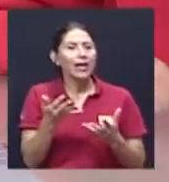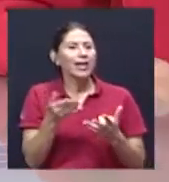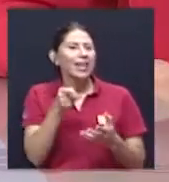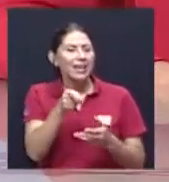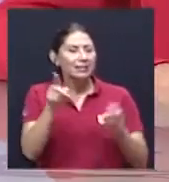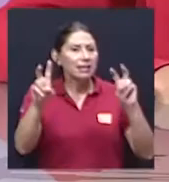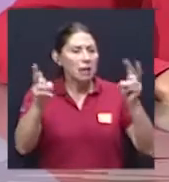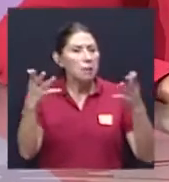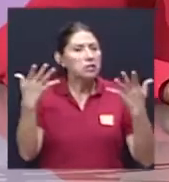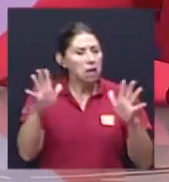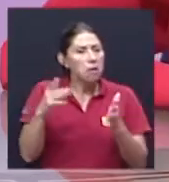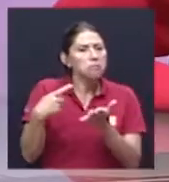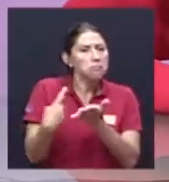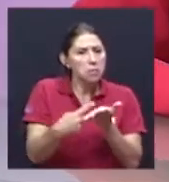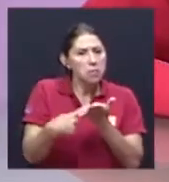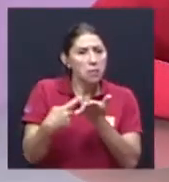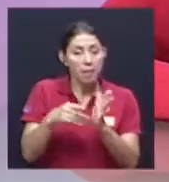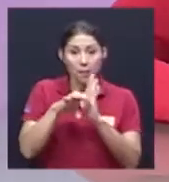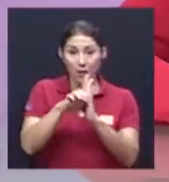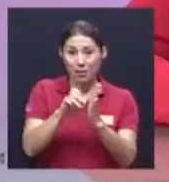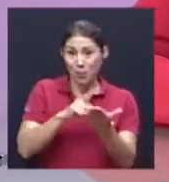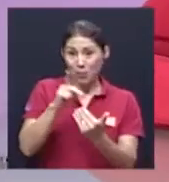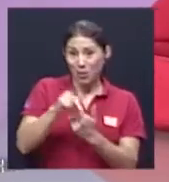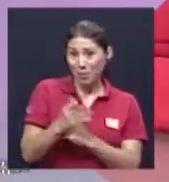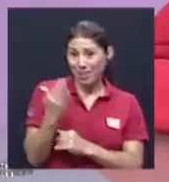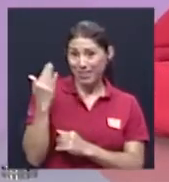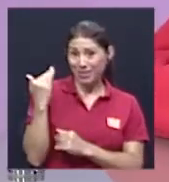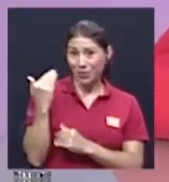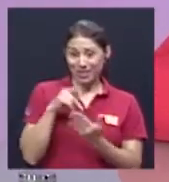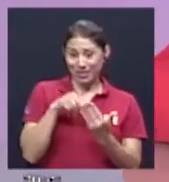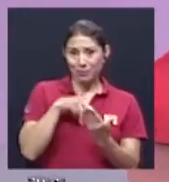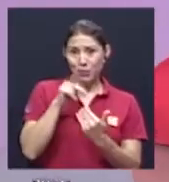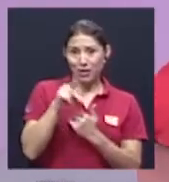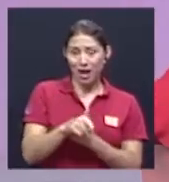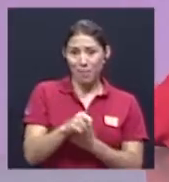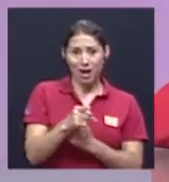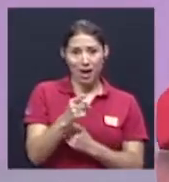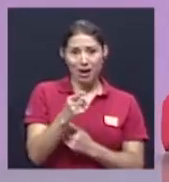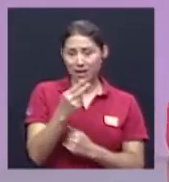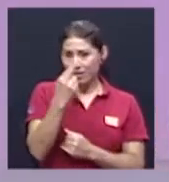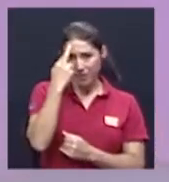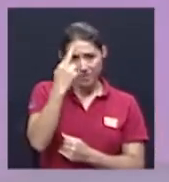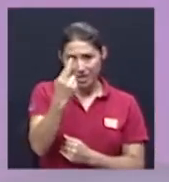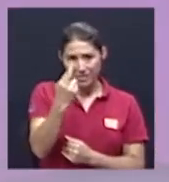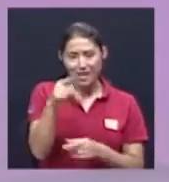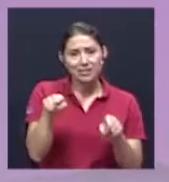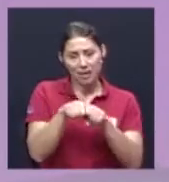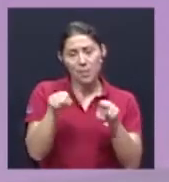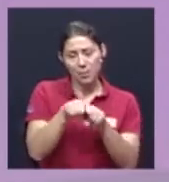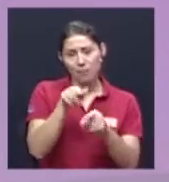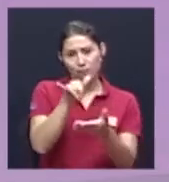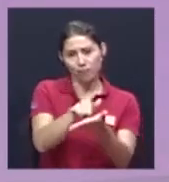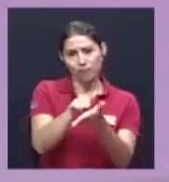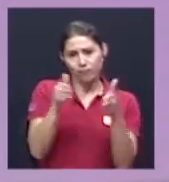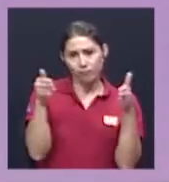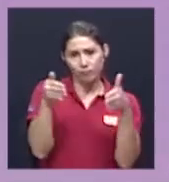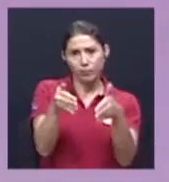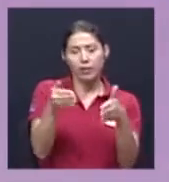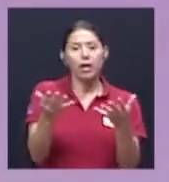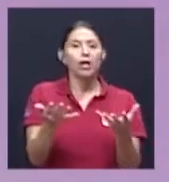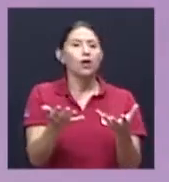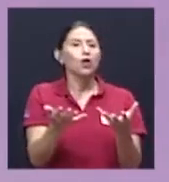se viene tratando por ejemplo el programa anterior de irreverencias fue también sobre eso lo que se busca más bien es